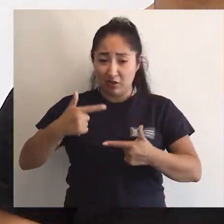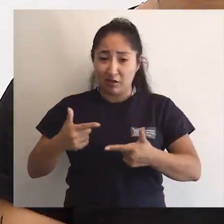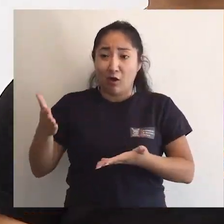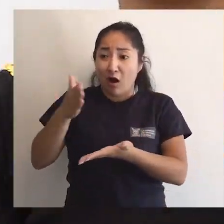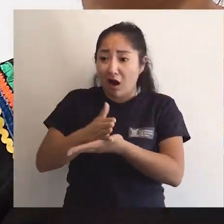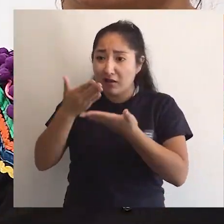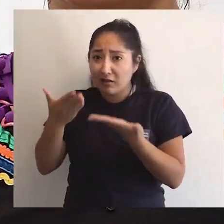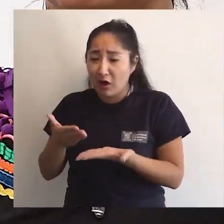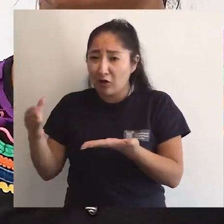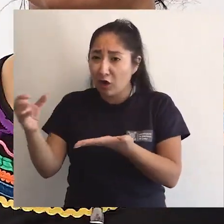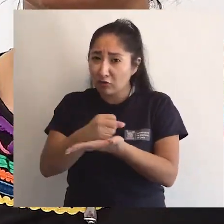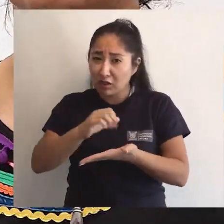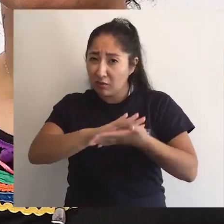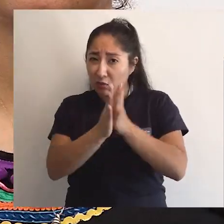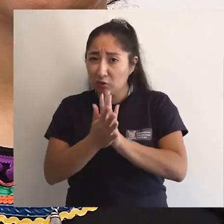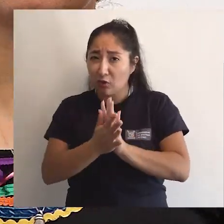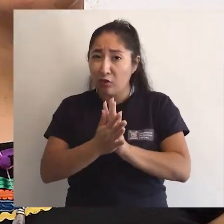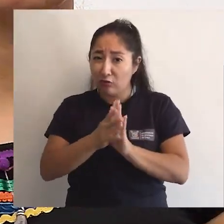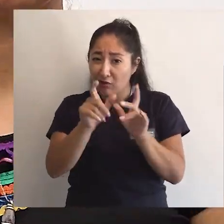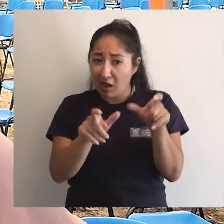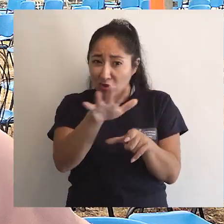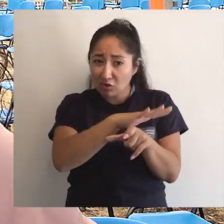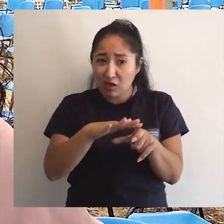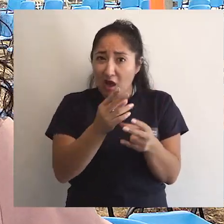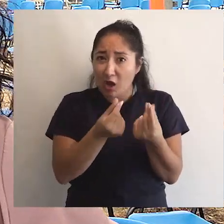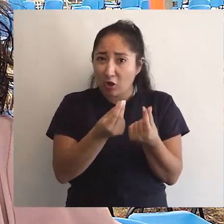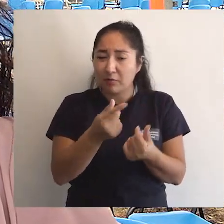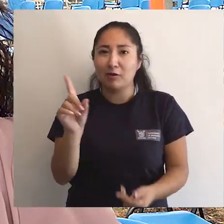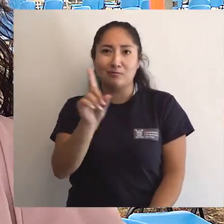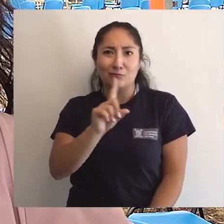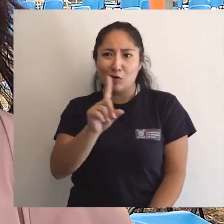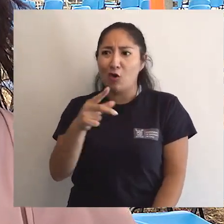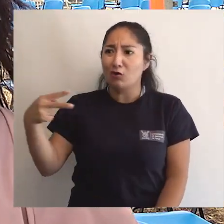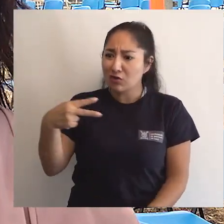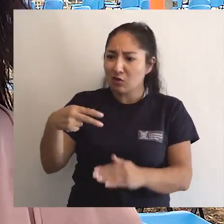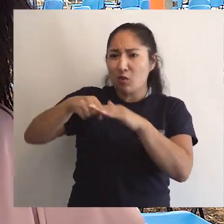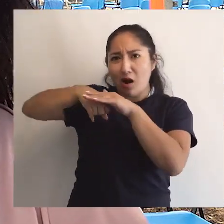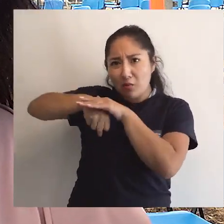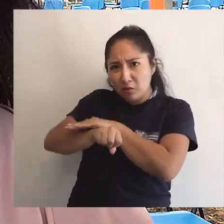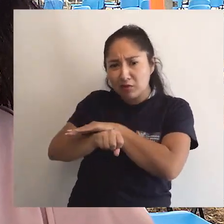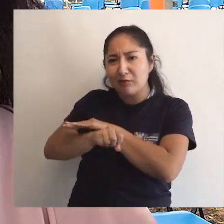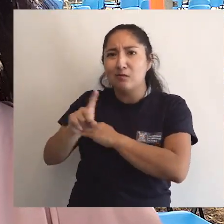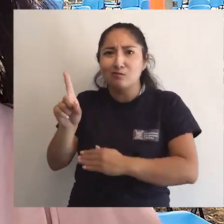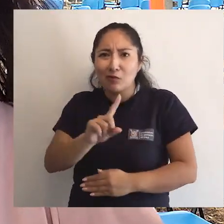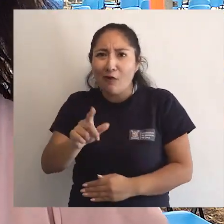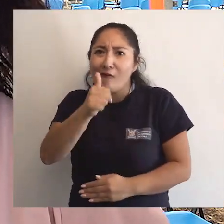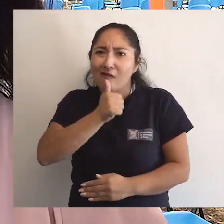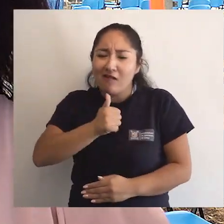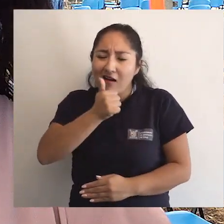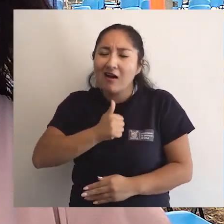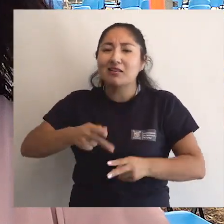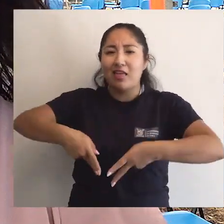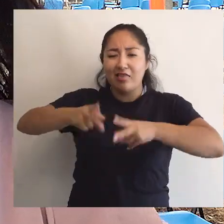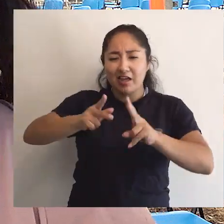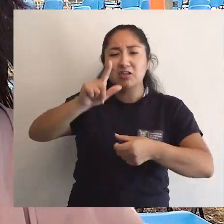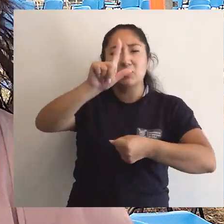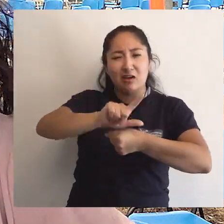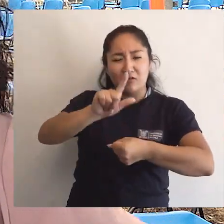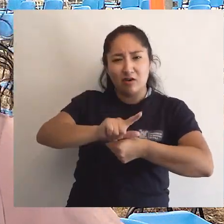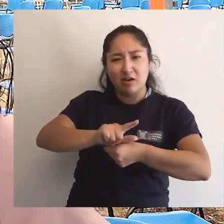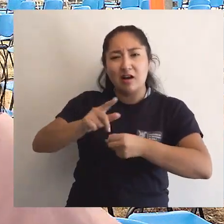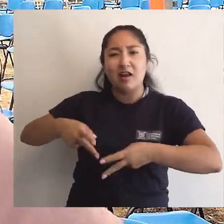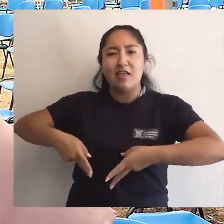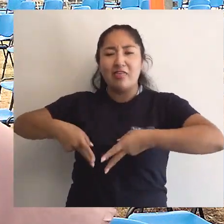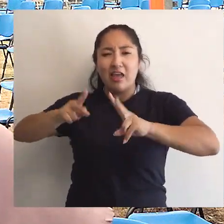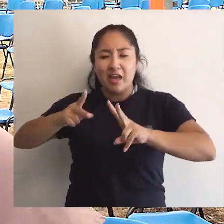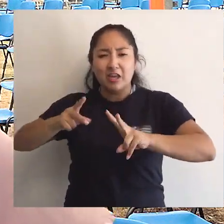políticos. Todavía no conseguimos todos los derechos sociales y económicos, los derechos sexuales y reproductivos, los derechos laborales,